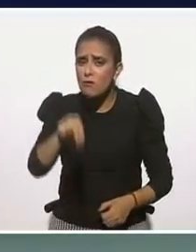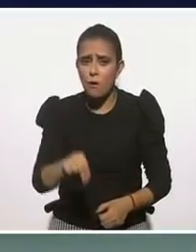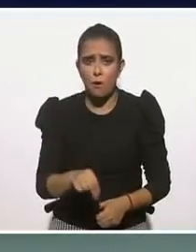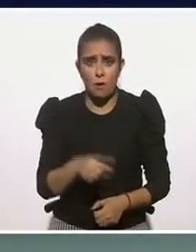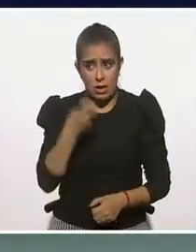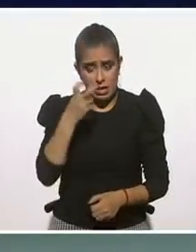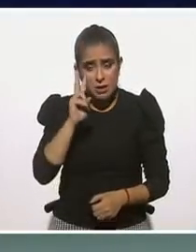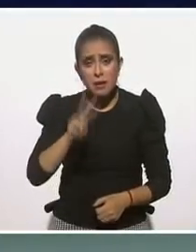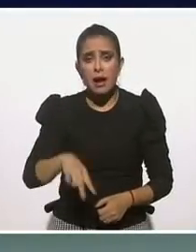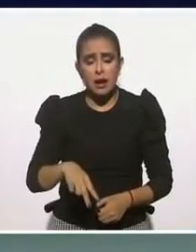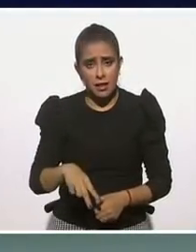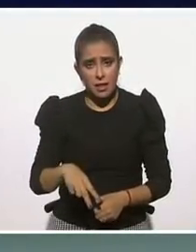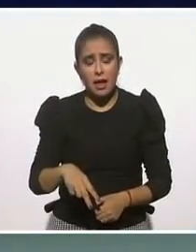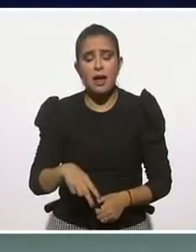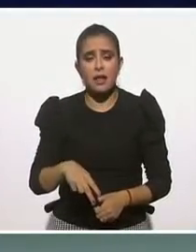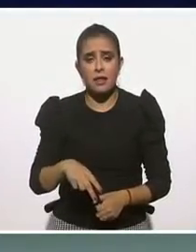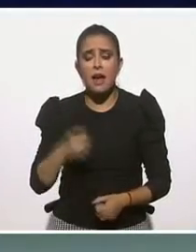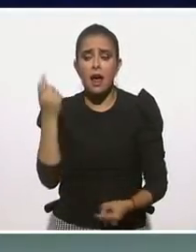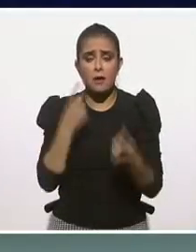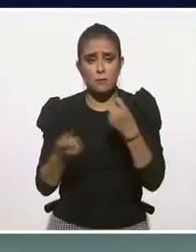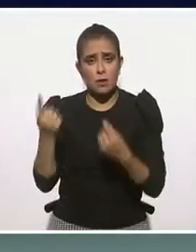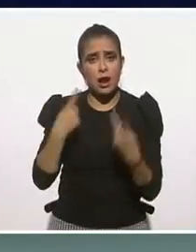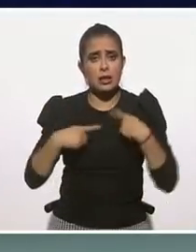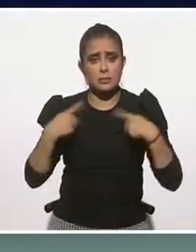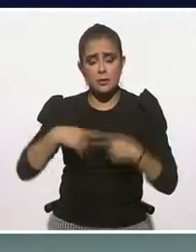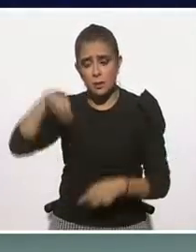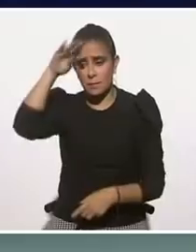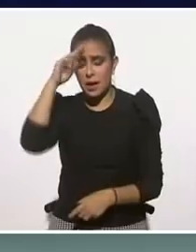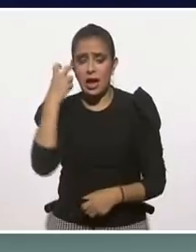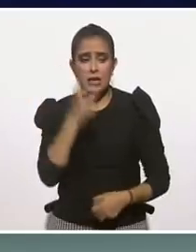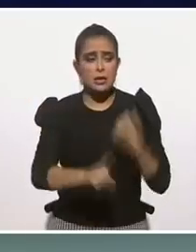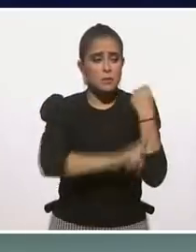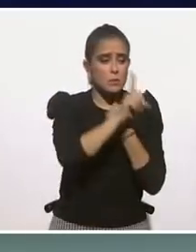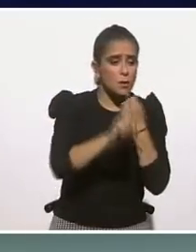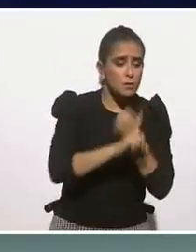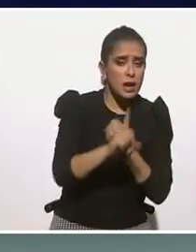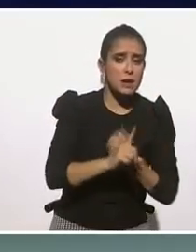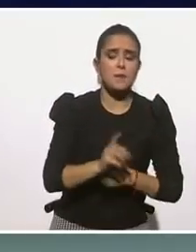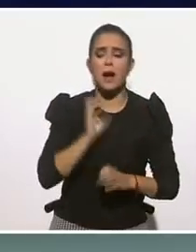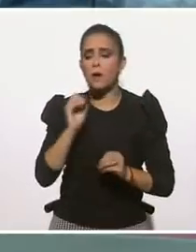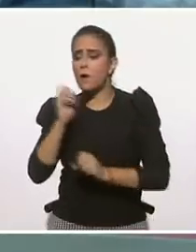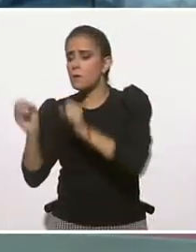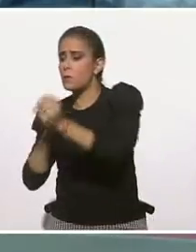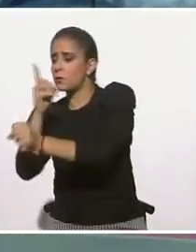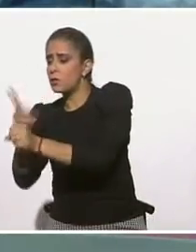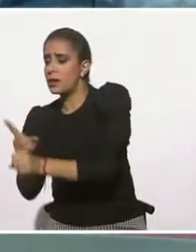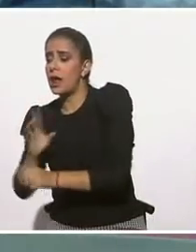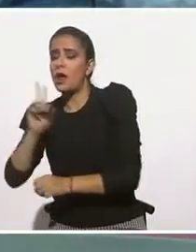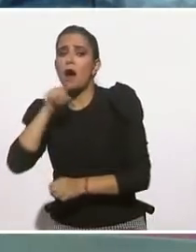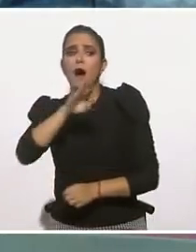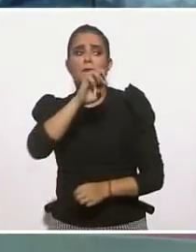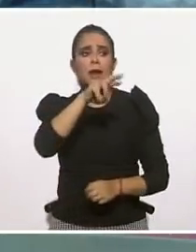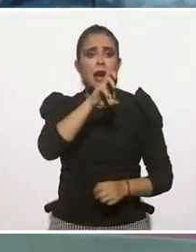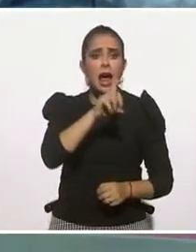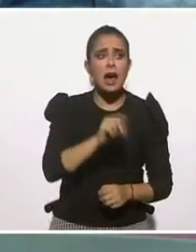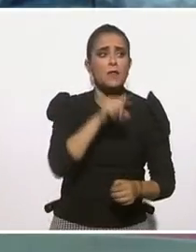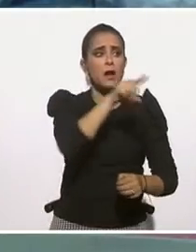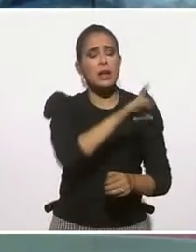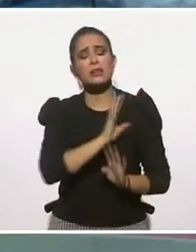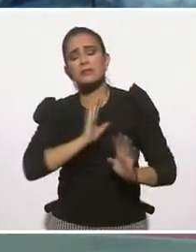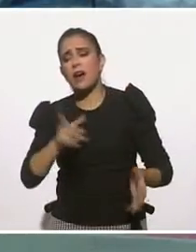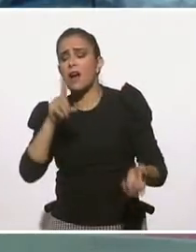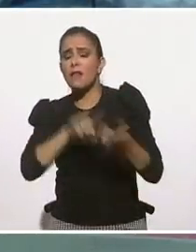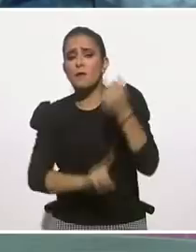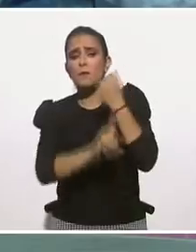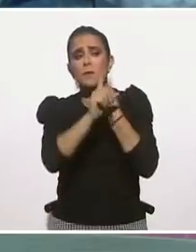potente. O sea, es genuino que de repente ante la crisis o ante la euforia de la oportunidad, digamos, no, es que Fernando vino con estrella. O no, es que